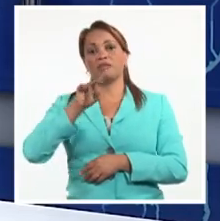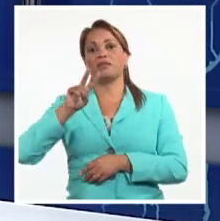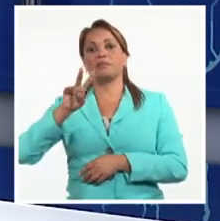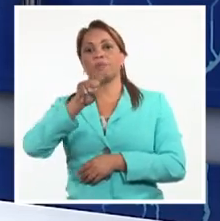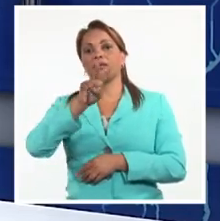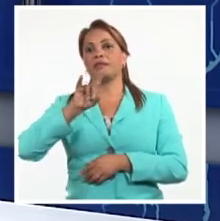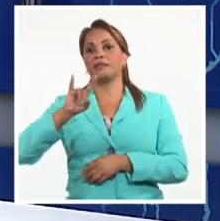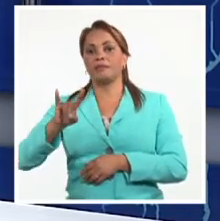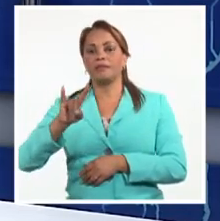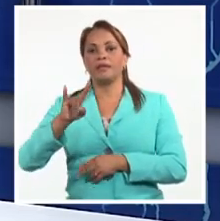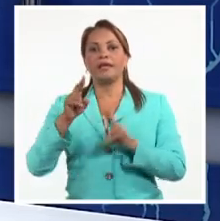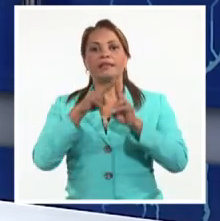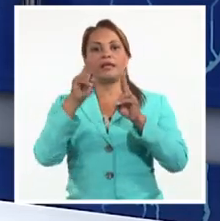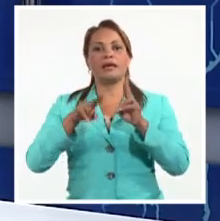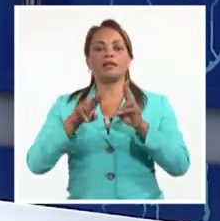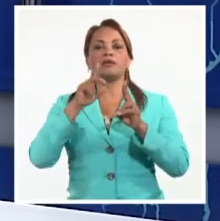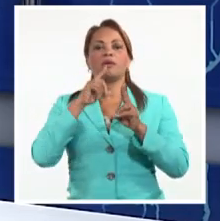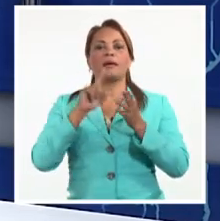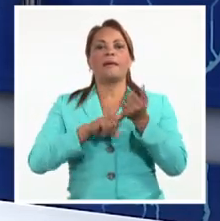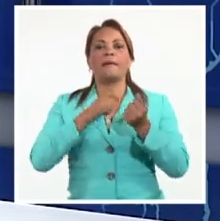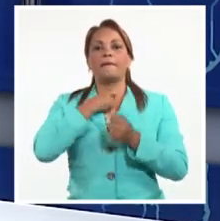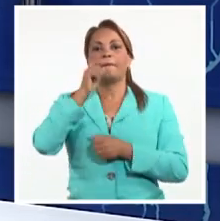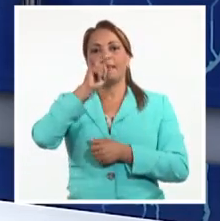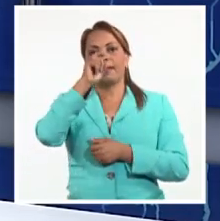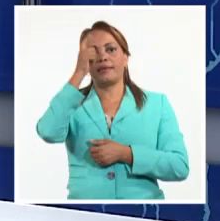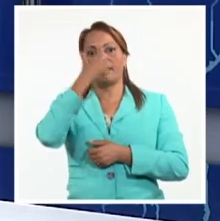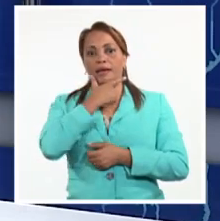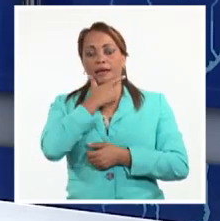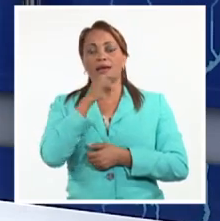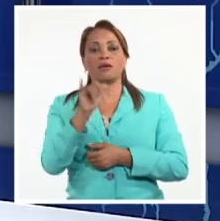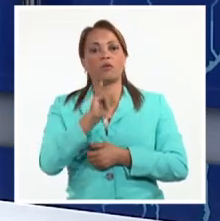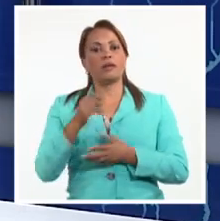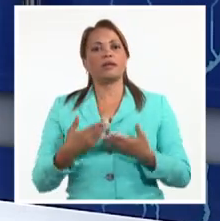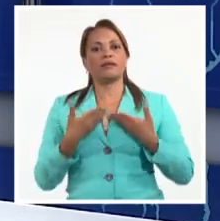en el Teatro Lázaro Peña con una nueva entrega de la gala Cuba Vive.